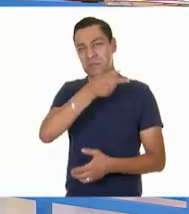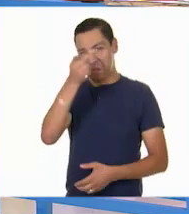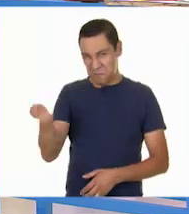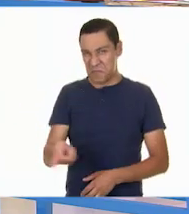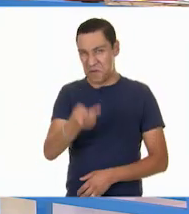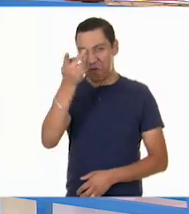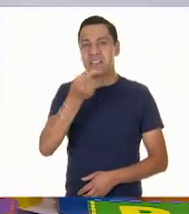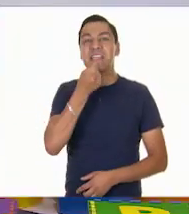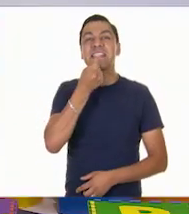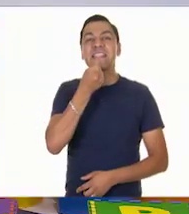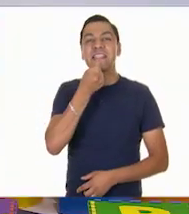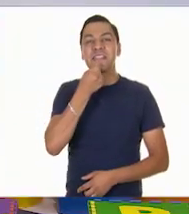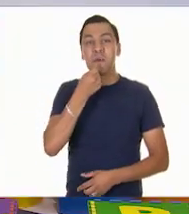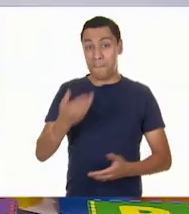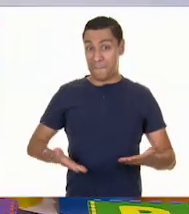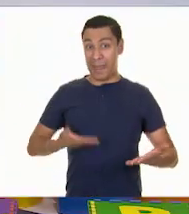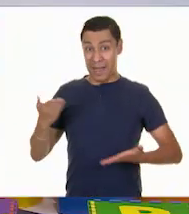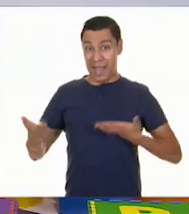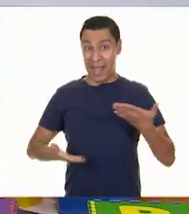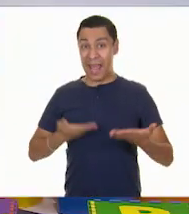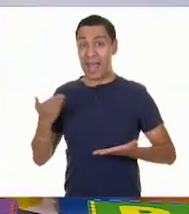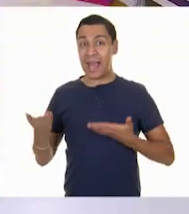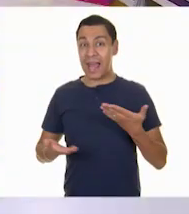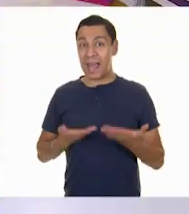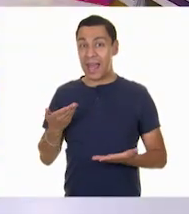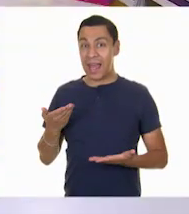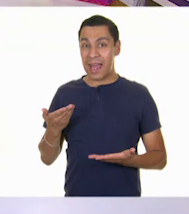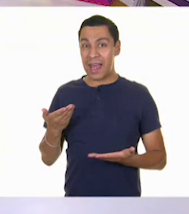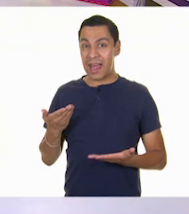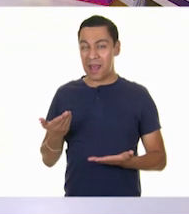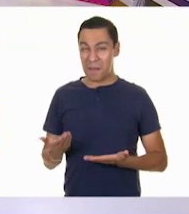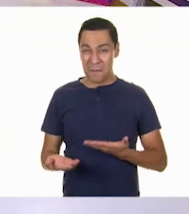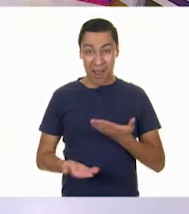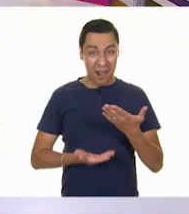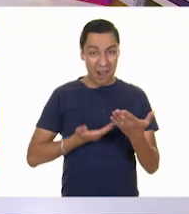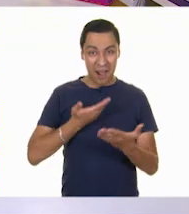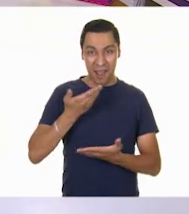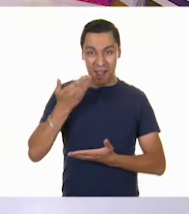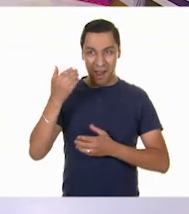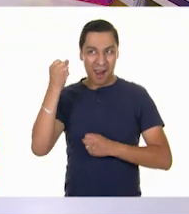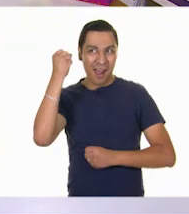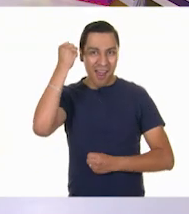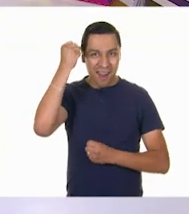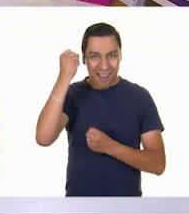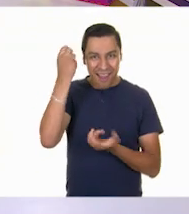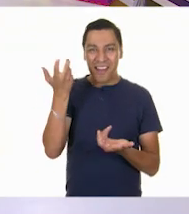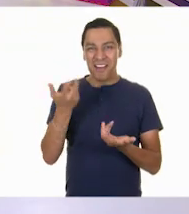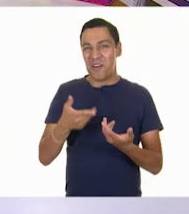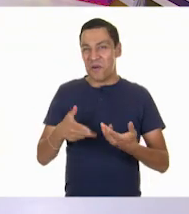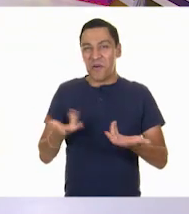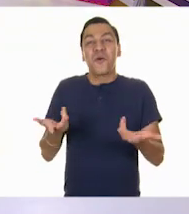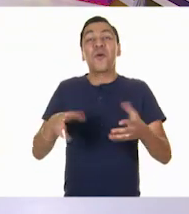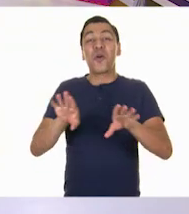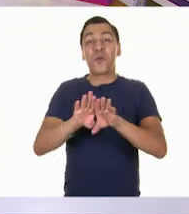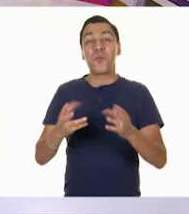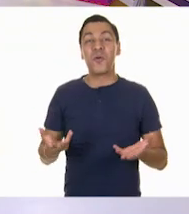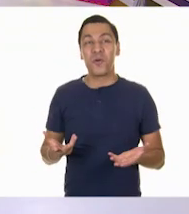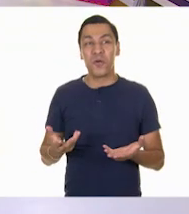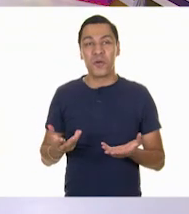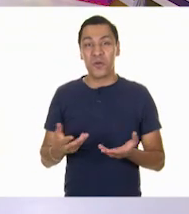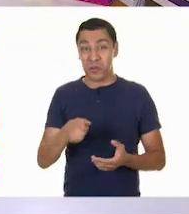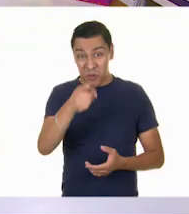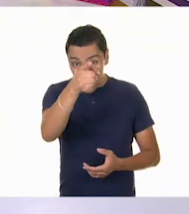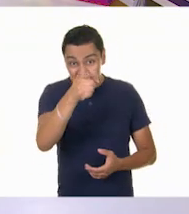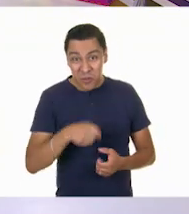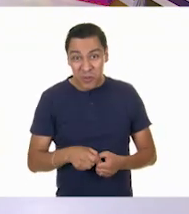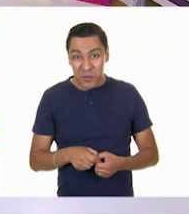A ver. ¿A quién de ustedes les gusta bailar? Sí, ahí hay. ¡Ay, a muchos ya ¡Muchas manos! ¿A ti también? ¿También de aquel lado?